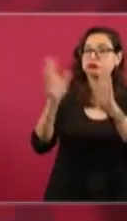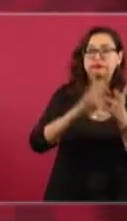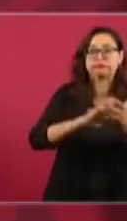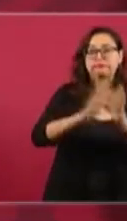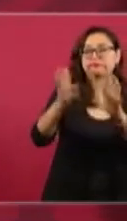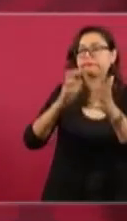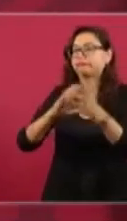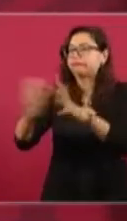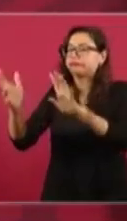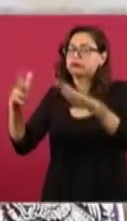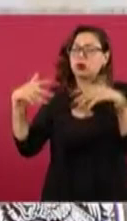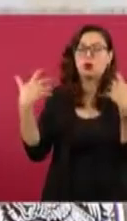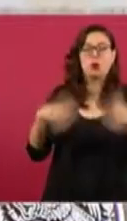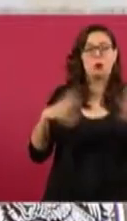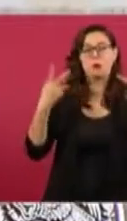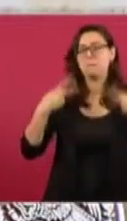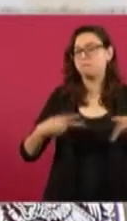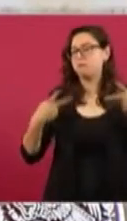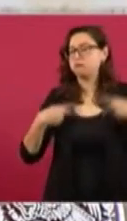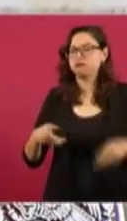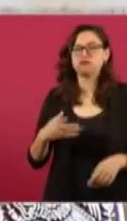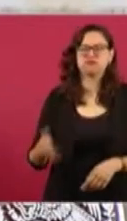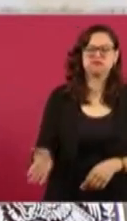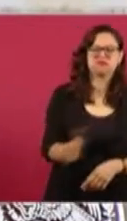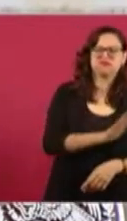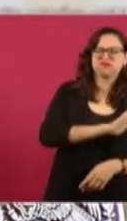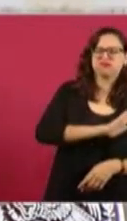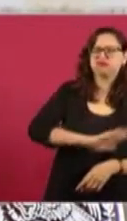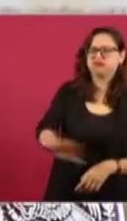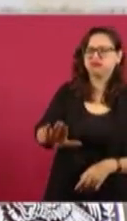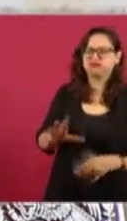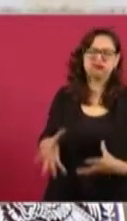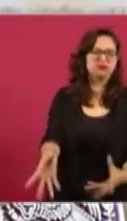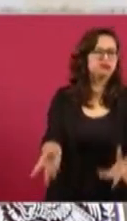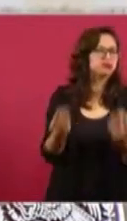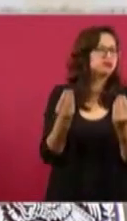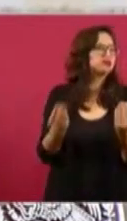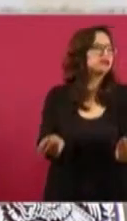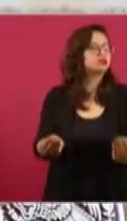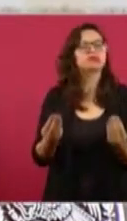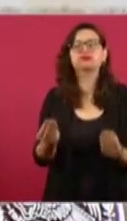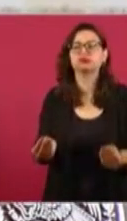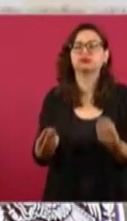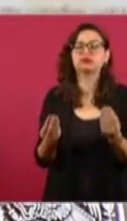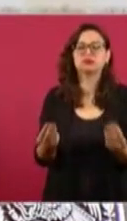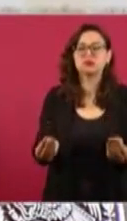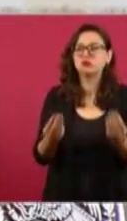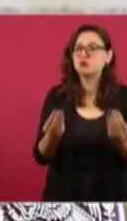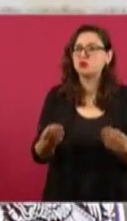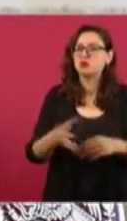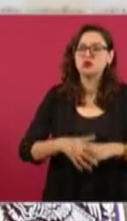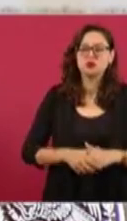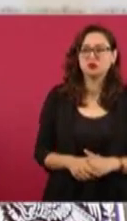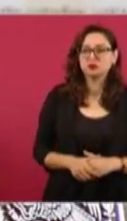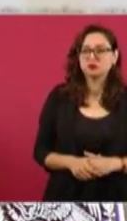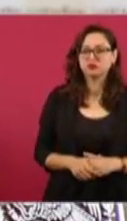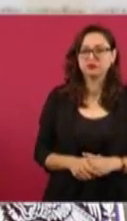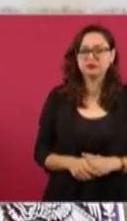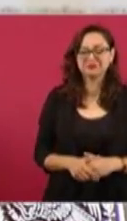muertos, que no es